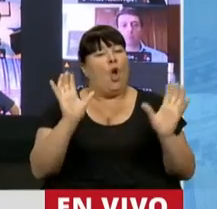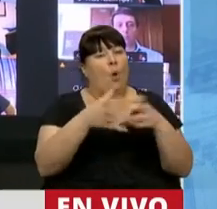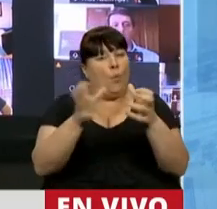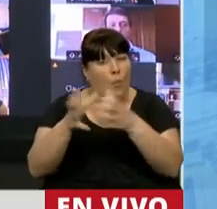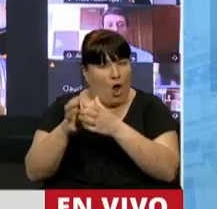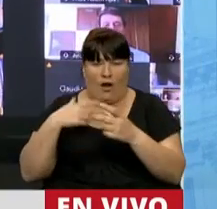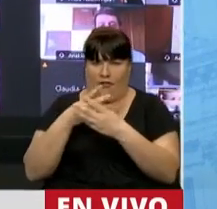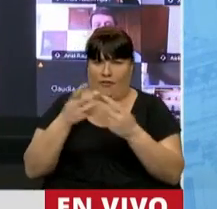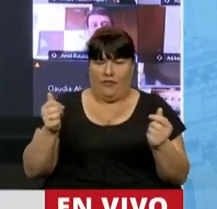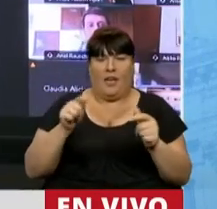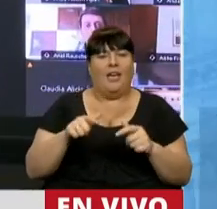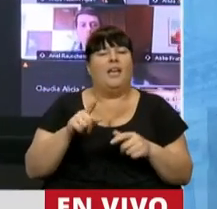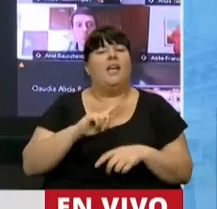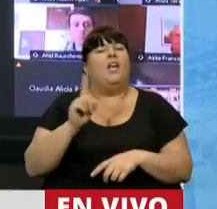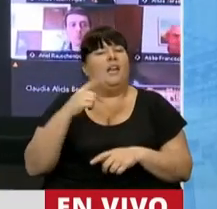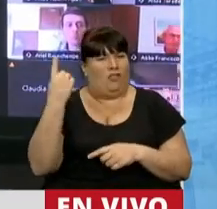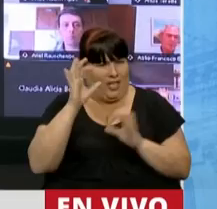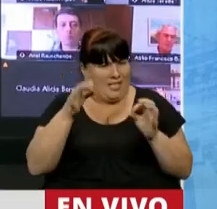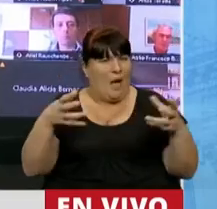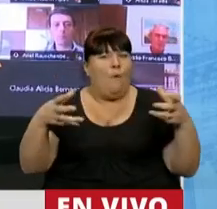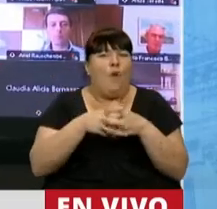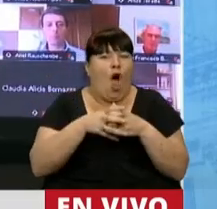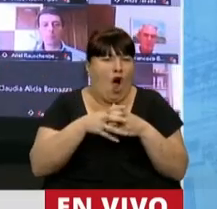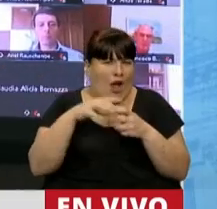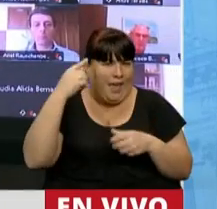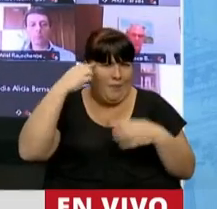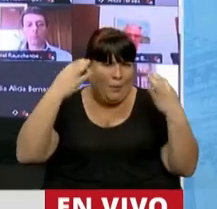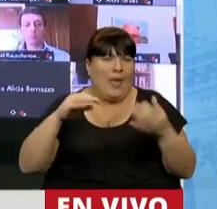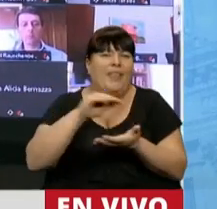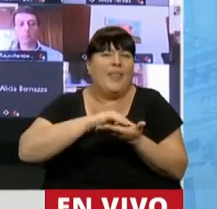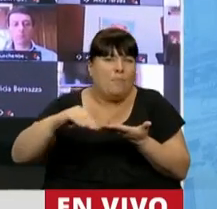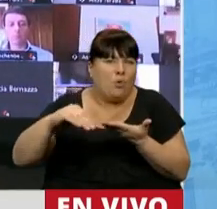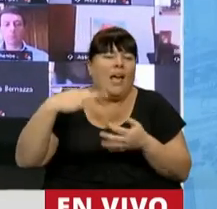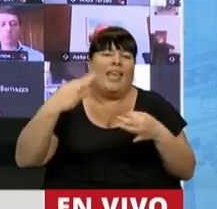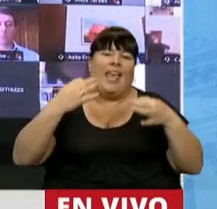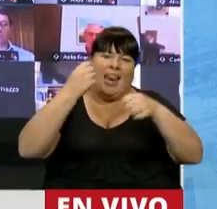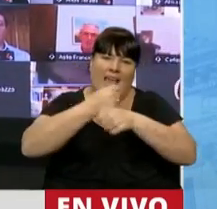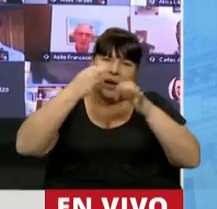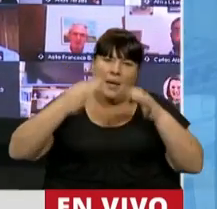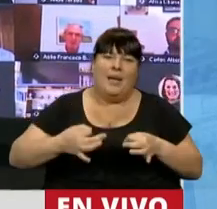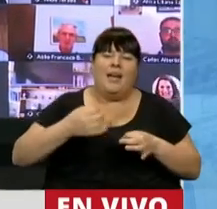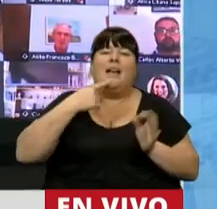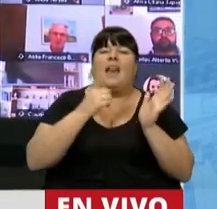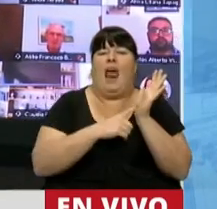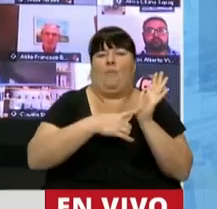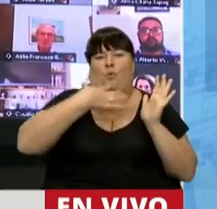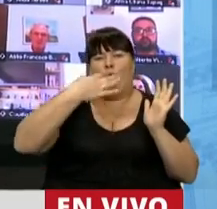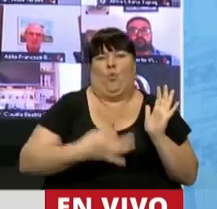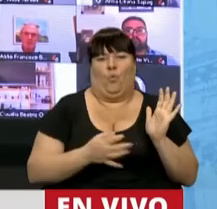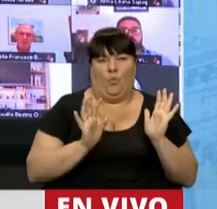bloques, y con esto cierro, no escapa al sentido común que la aspiración de los bloques de los diputados es hacer las cosas como manda nuestro aislamiento.